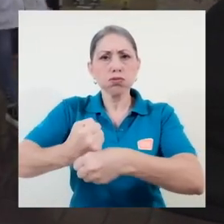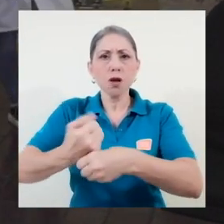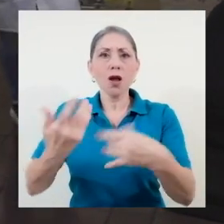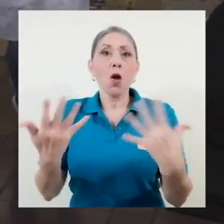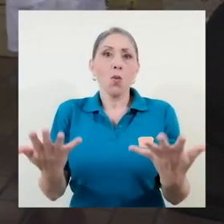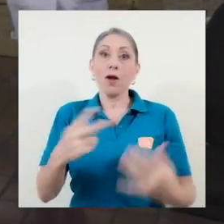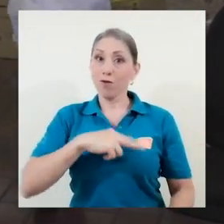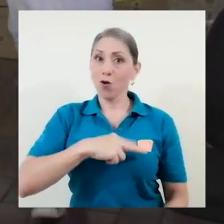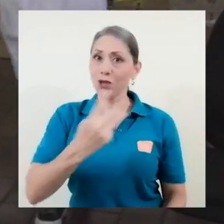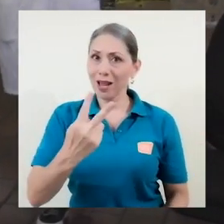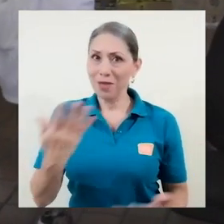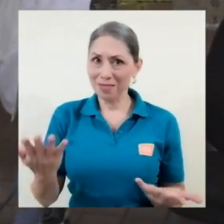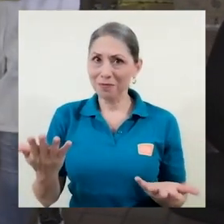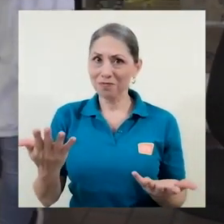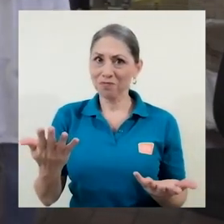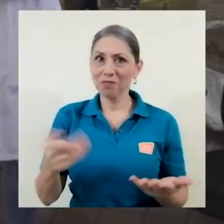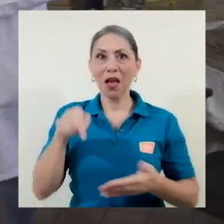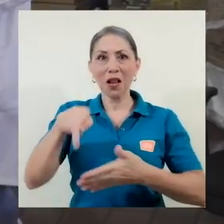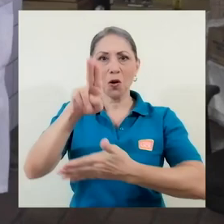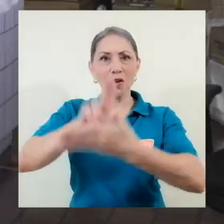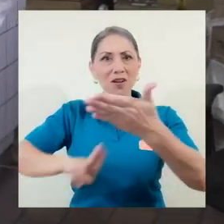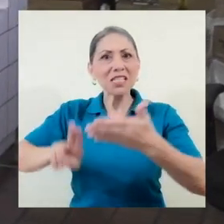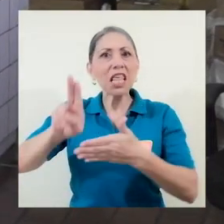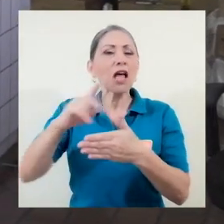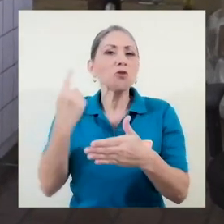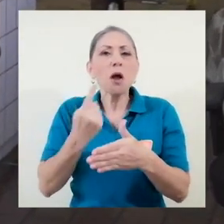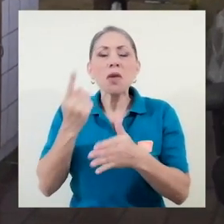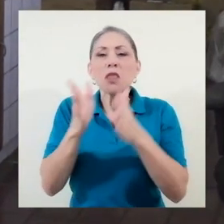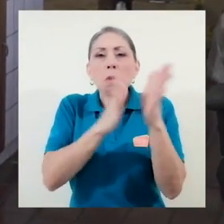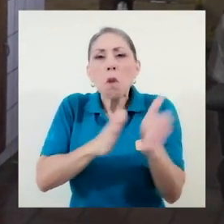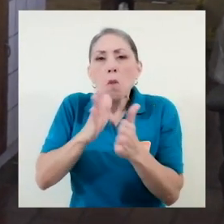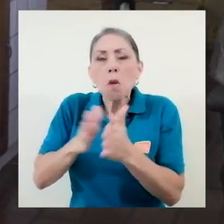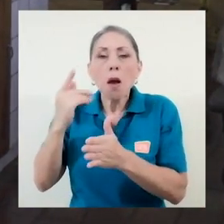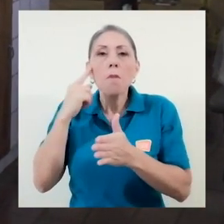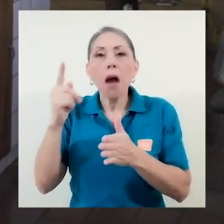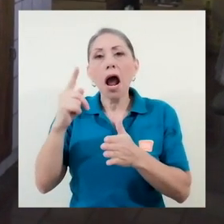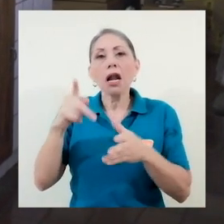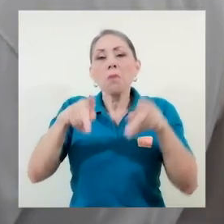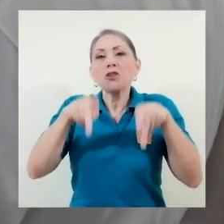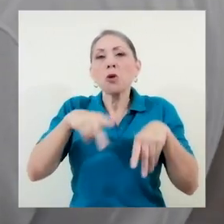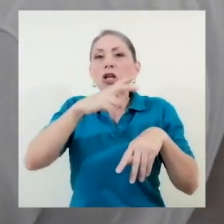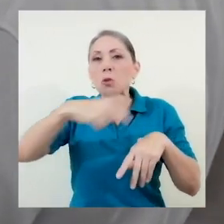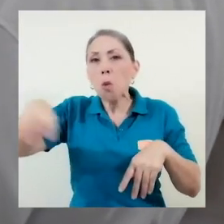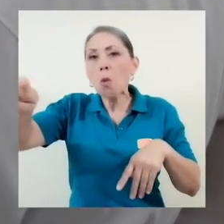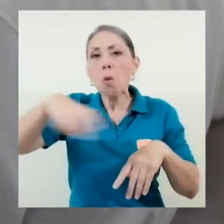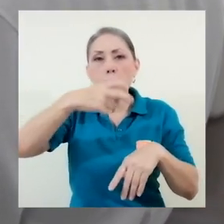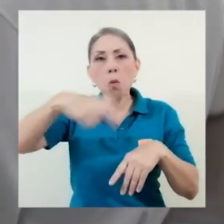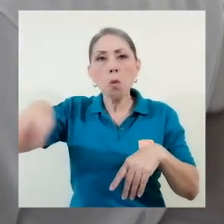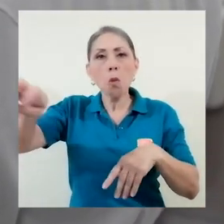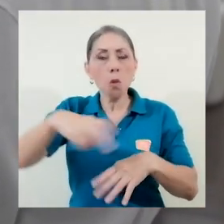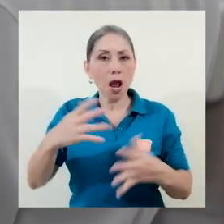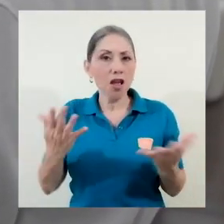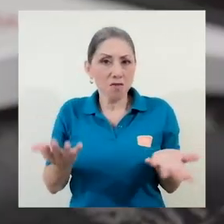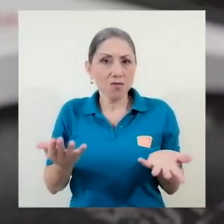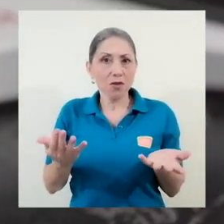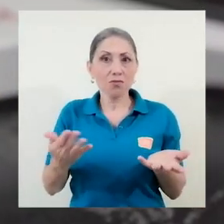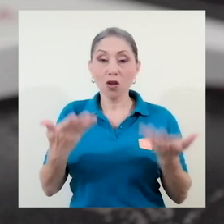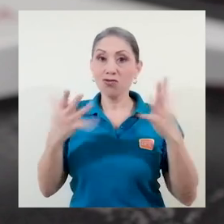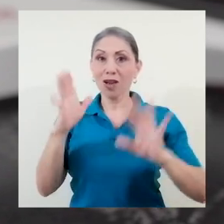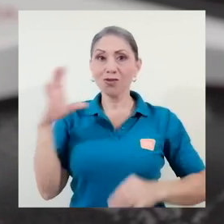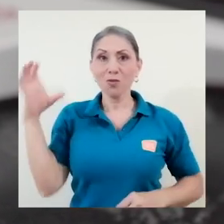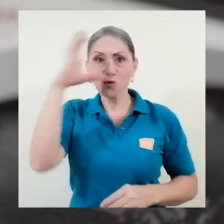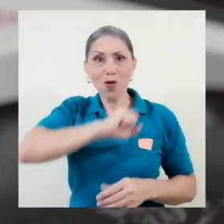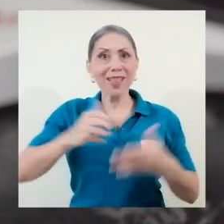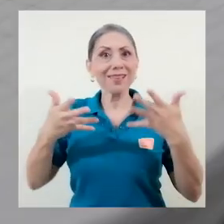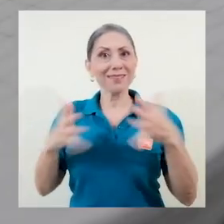que voluntariamente, la misma universidad resolvió algunos temas logísticos, de transporte, cosas así, y de repente cuando nos